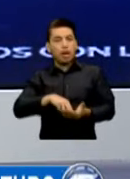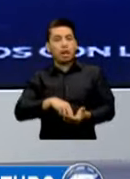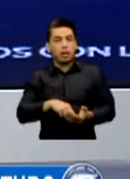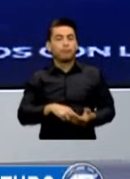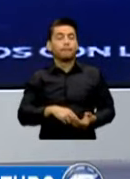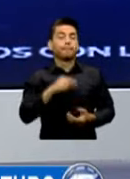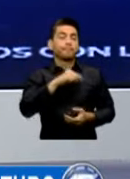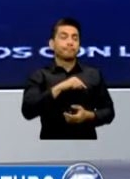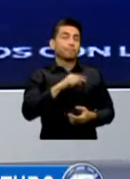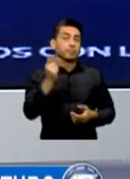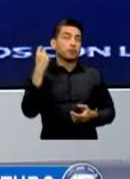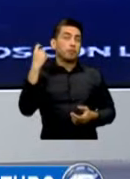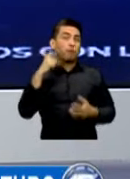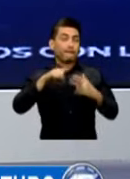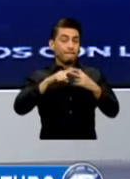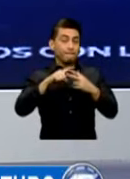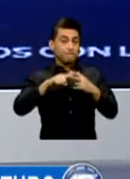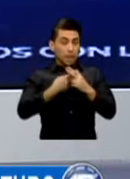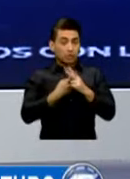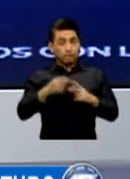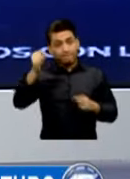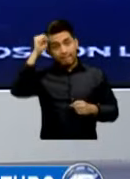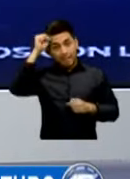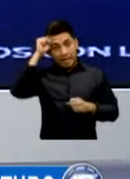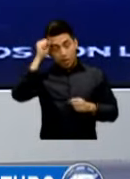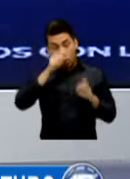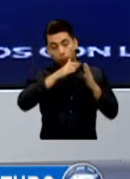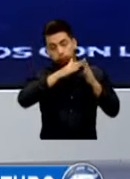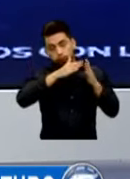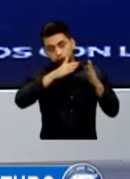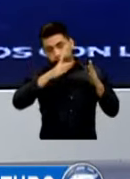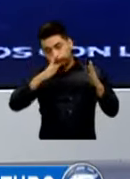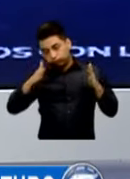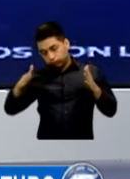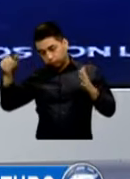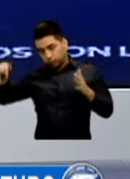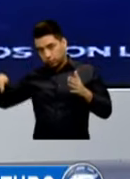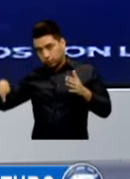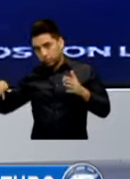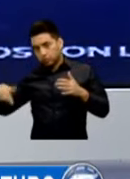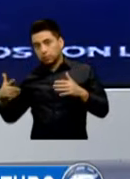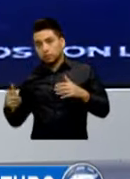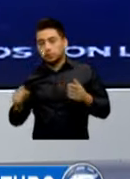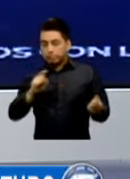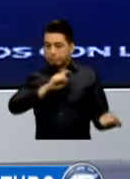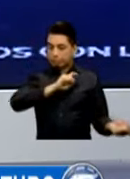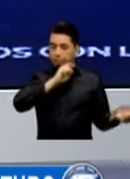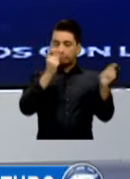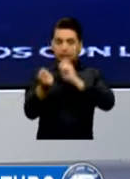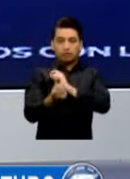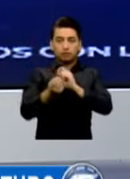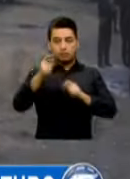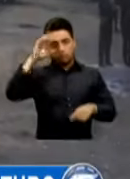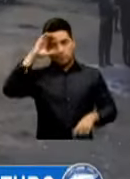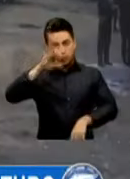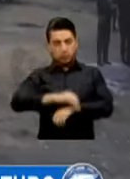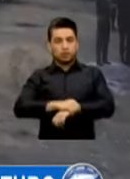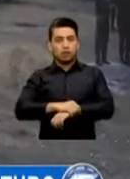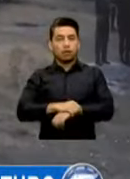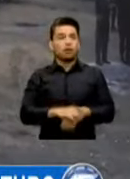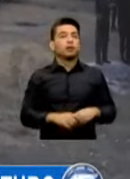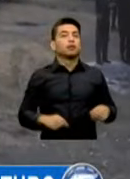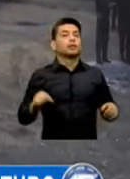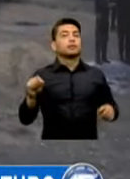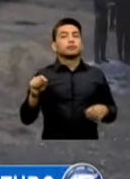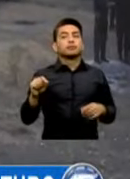Para Este A Esta Fecha Un Proceso De Transformación Policial La Policía El Viernes